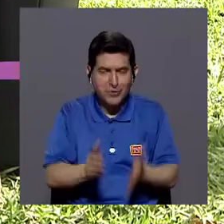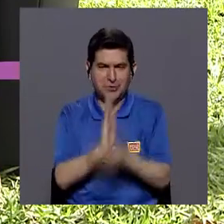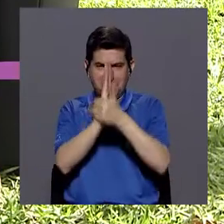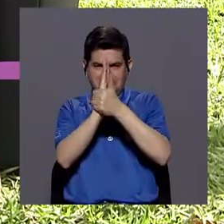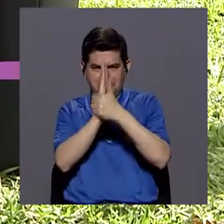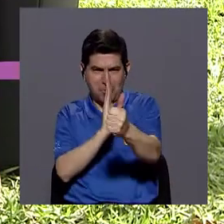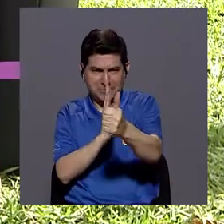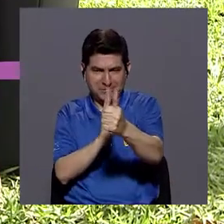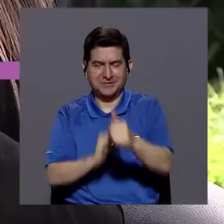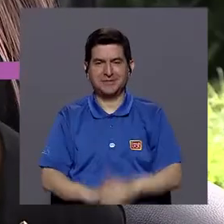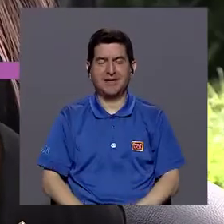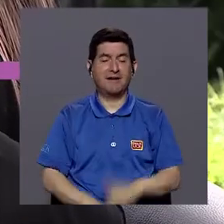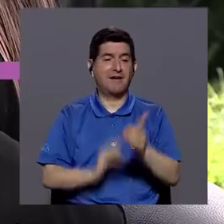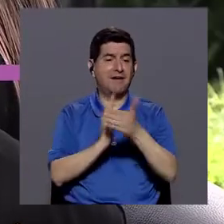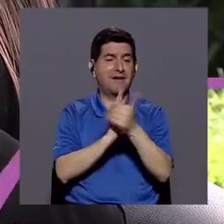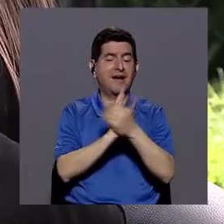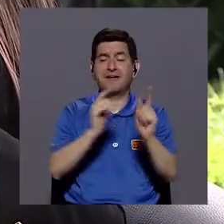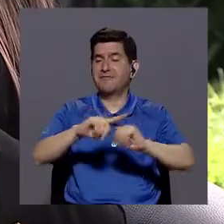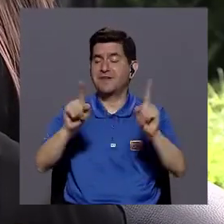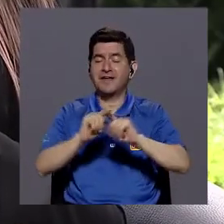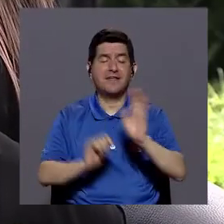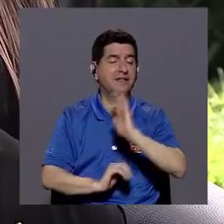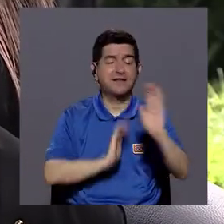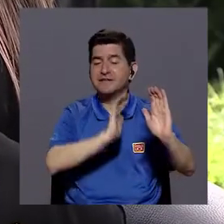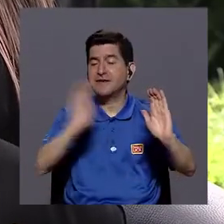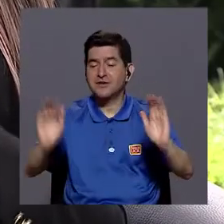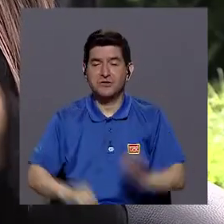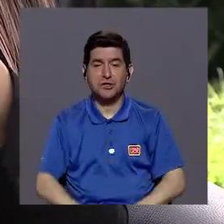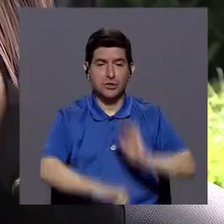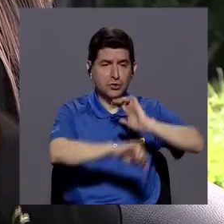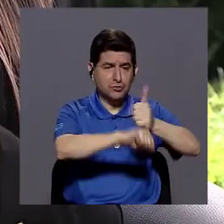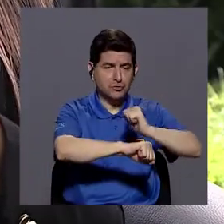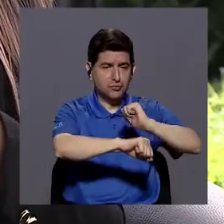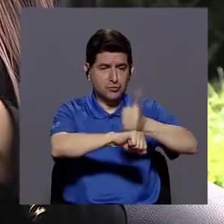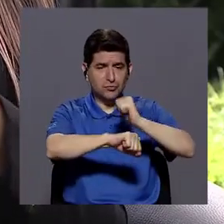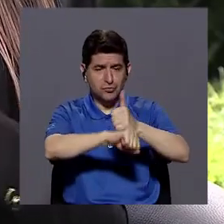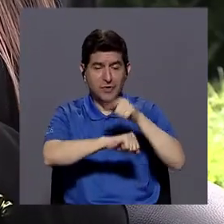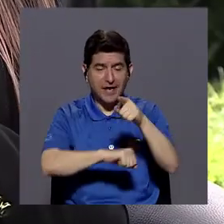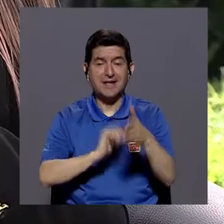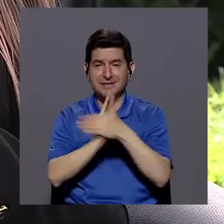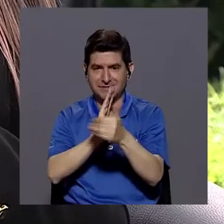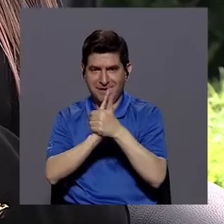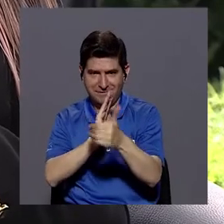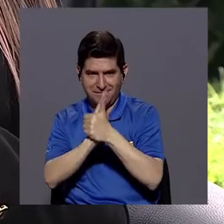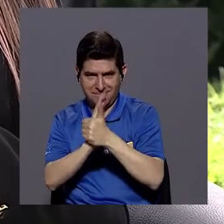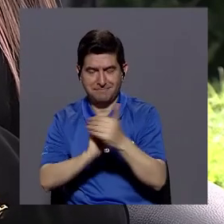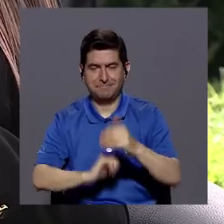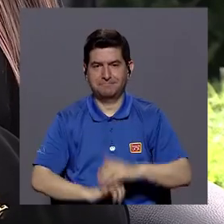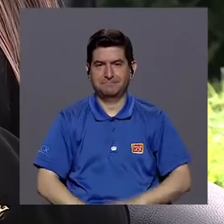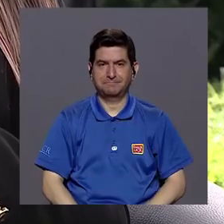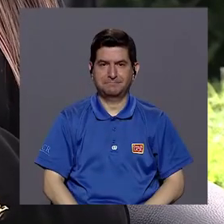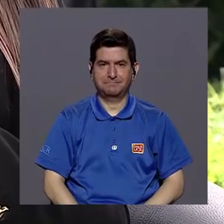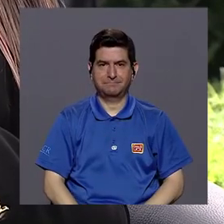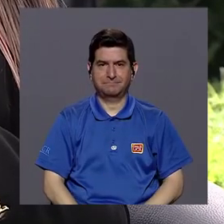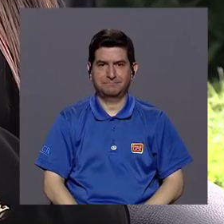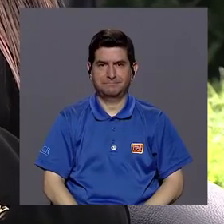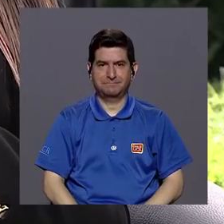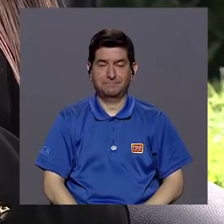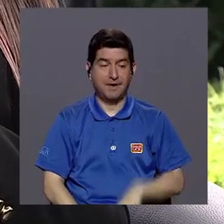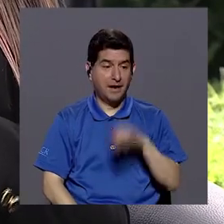potenciar habilidades en el niño o la niña, instalando habilidades, estas